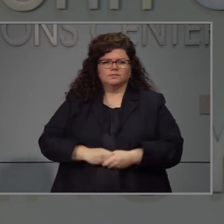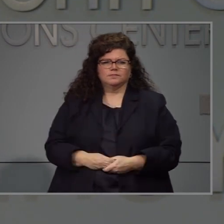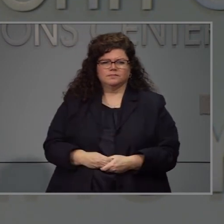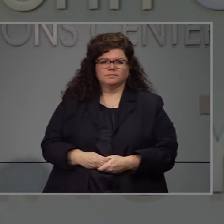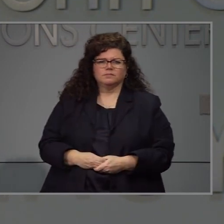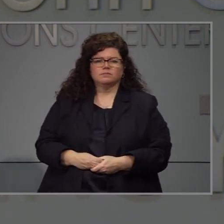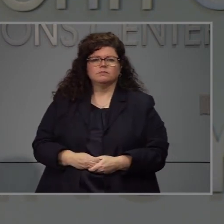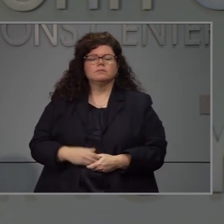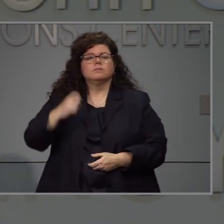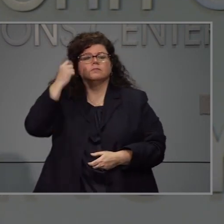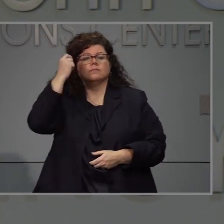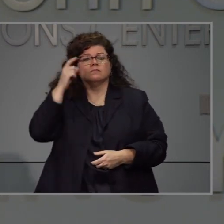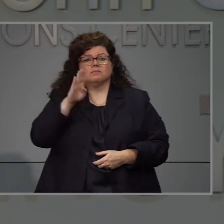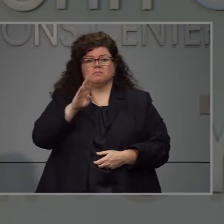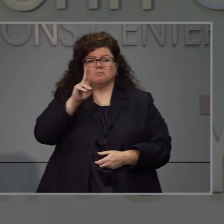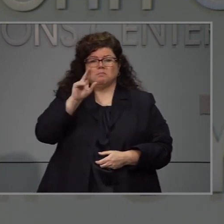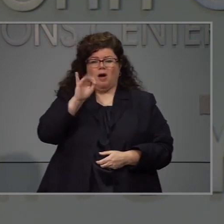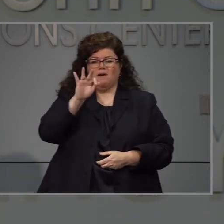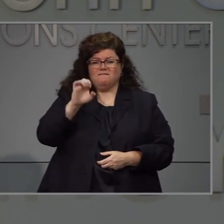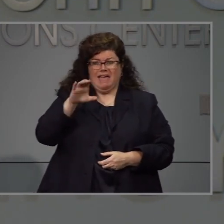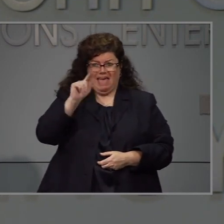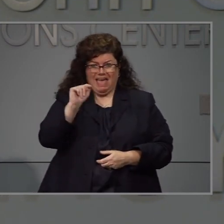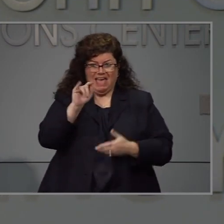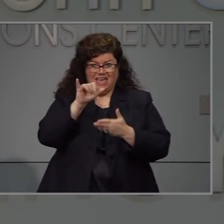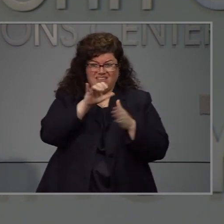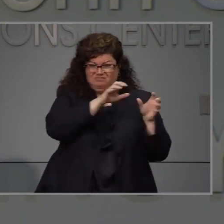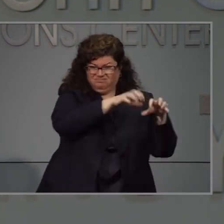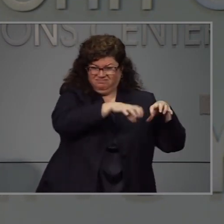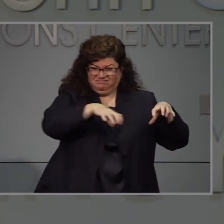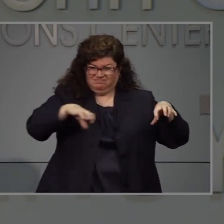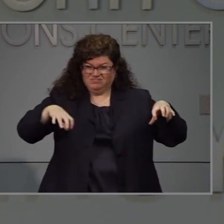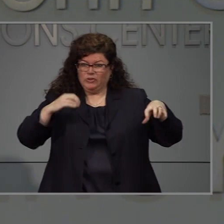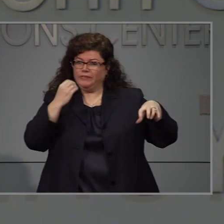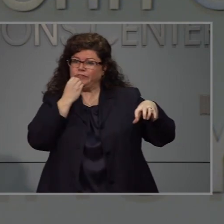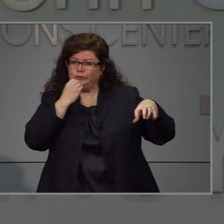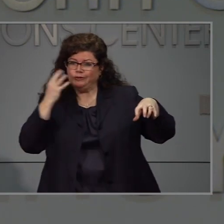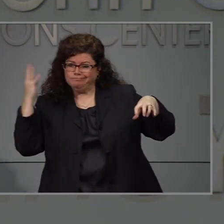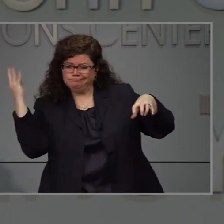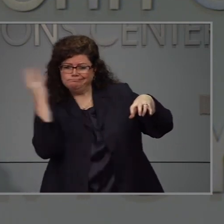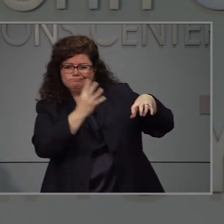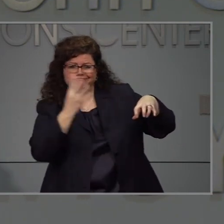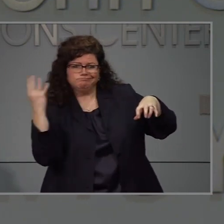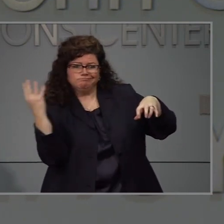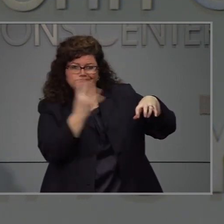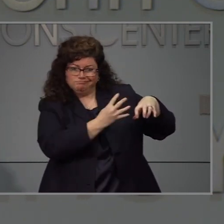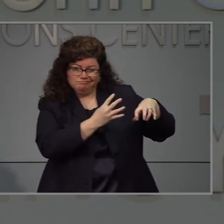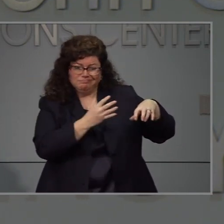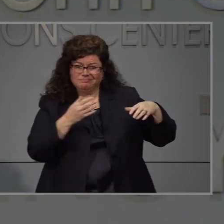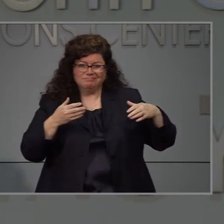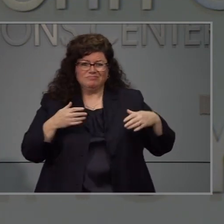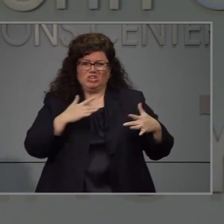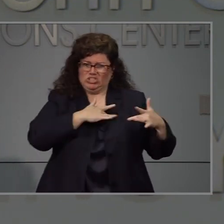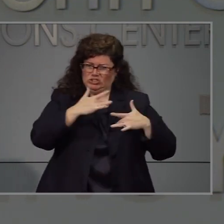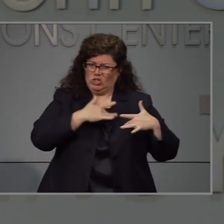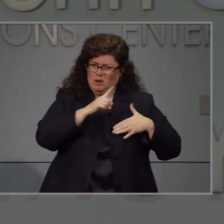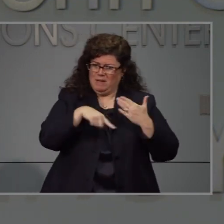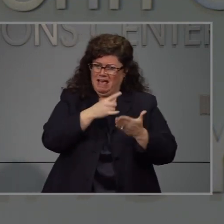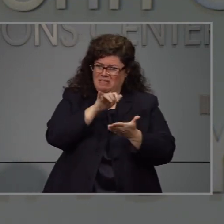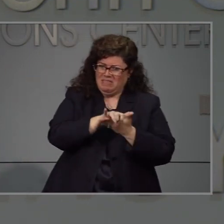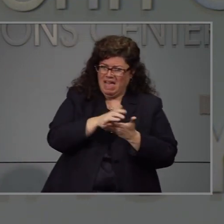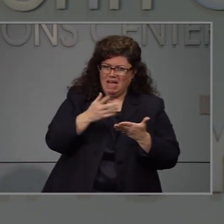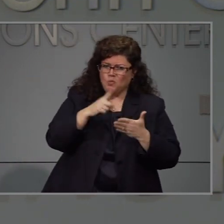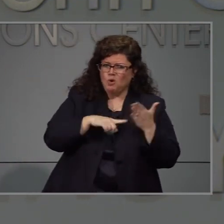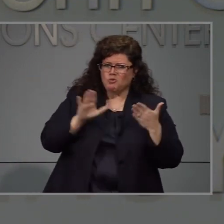Por qué las. Son recomendaciones en vez de requisitos respuesta en esta orden ejecutiva y una serie de